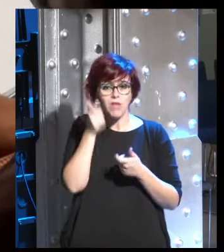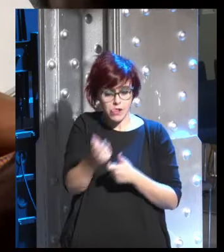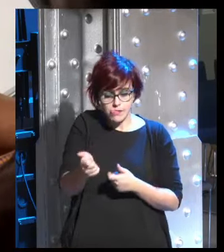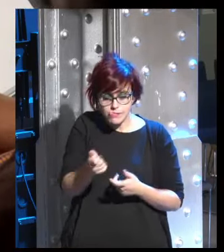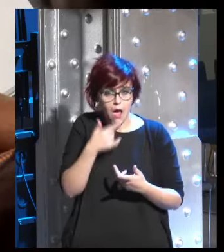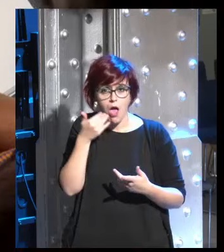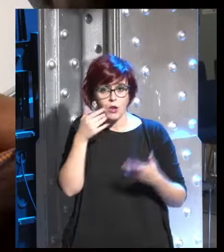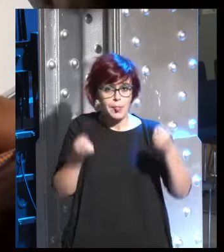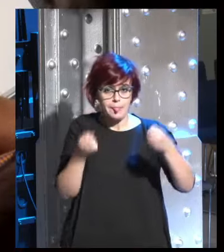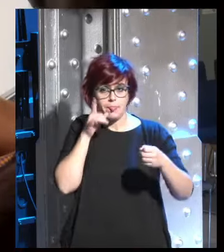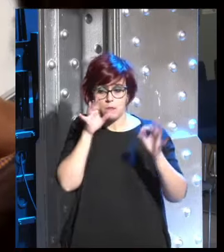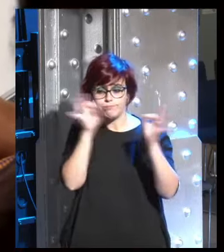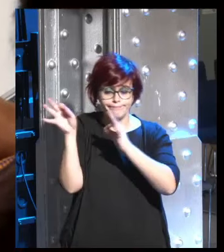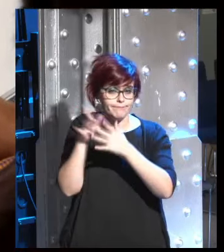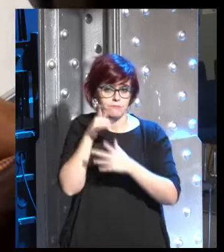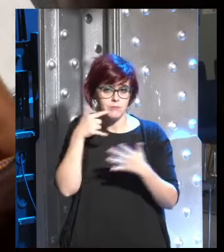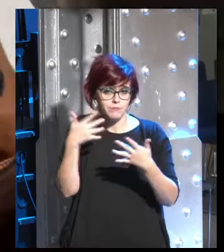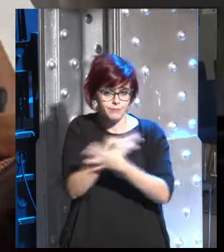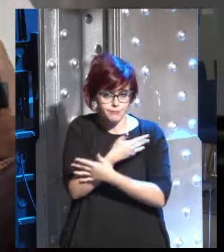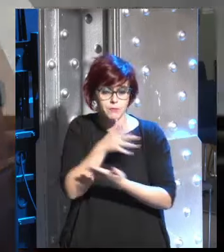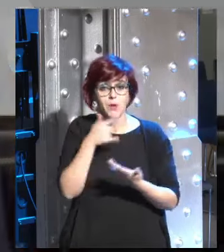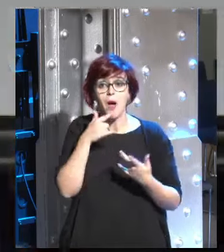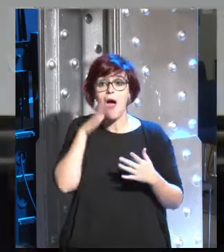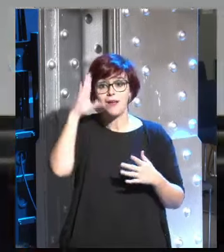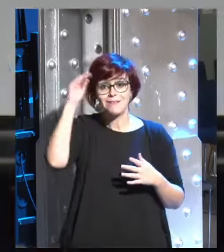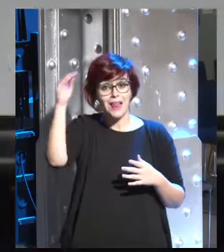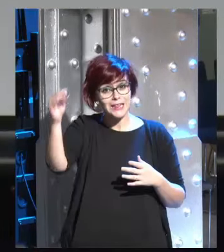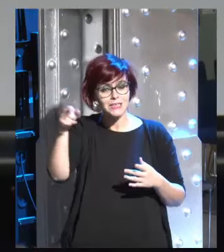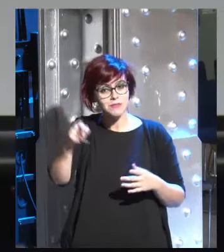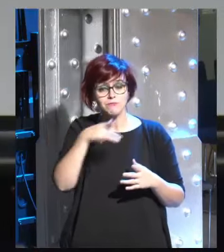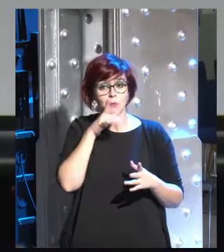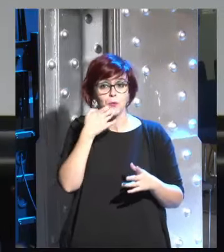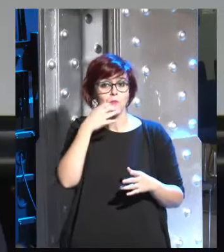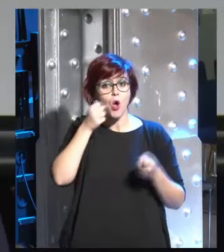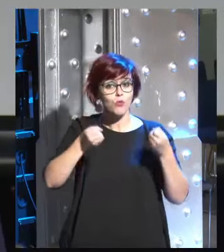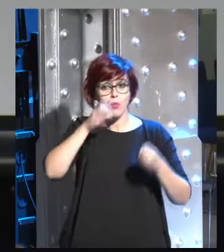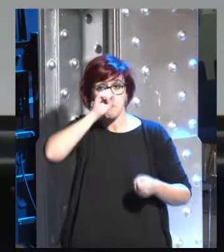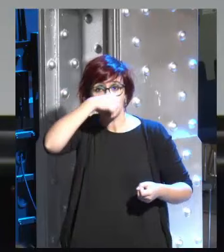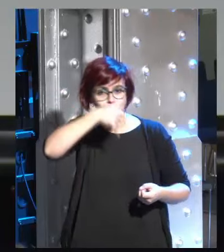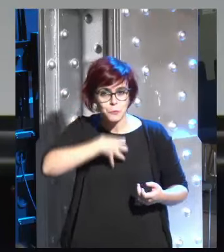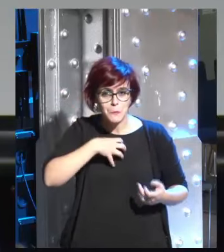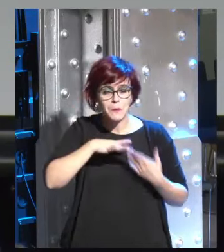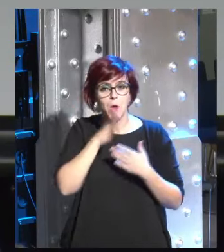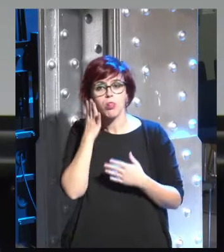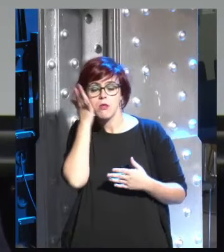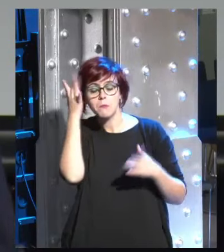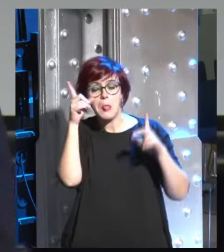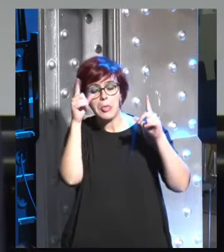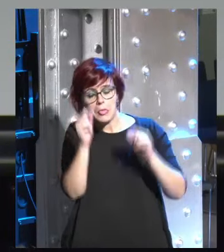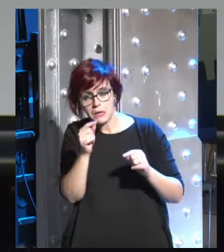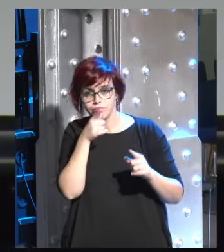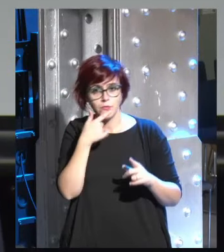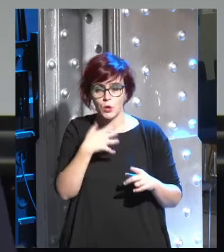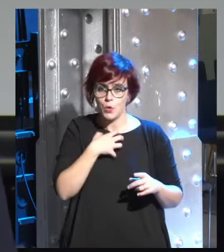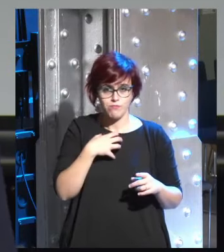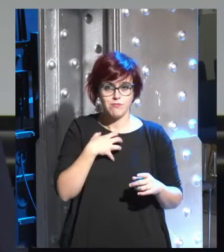móvil etcétera estos coches inteligentes nunca conducirán borrachos nunca se quedarán dormidos mientras conducen